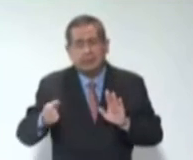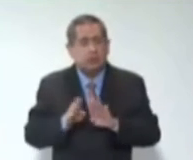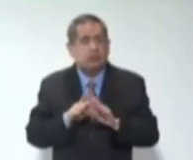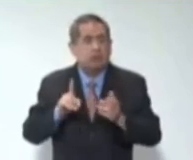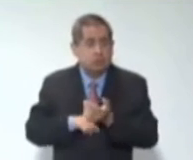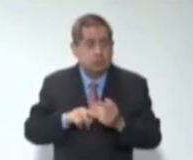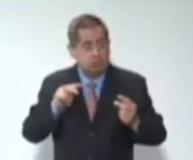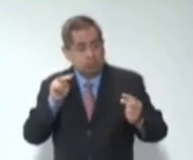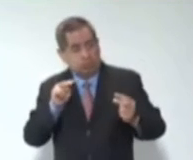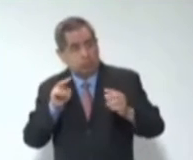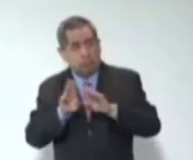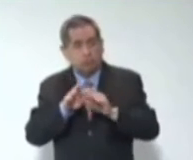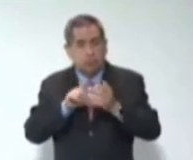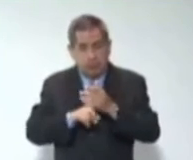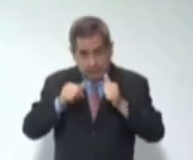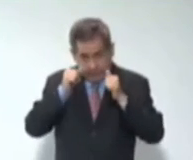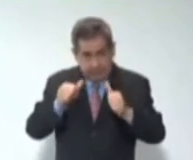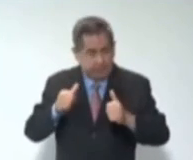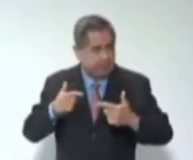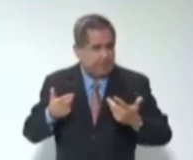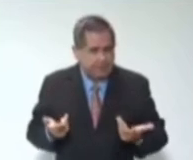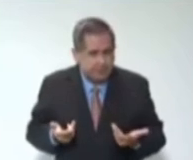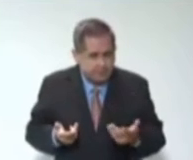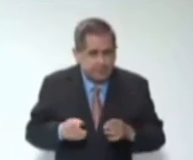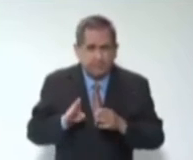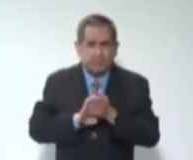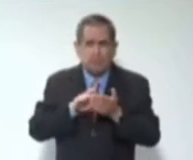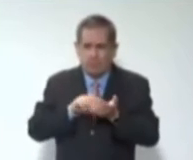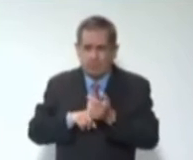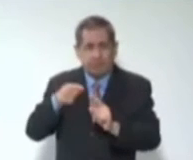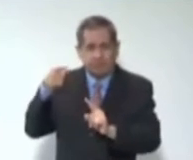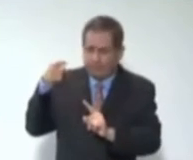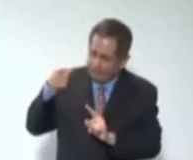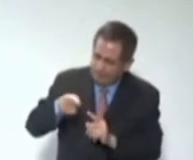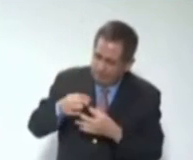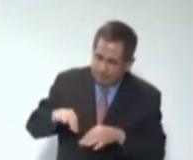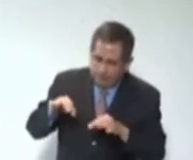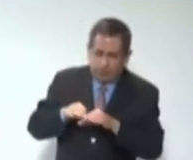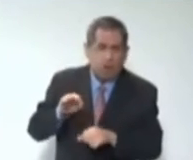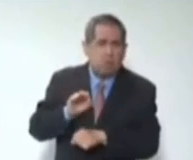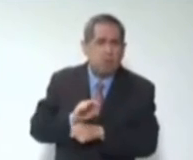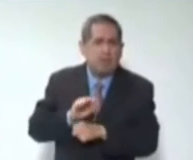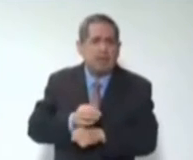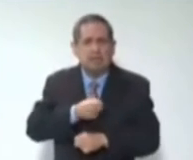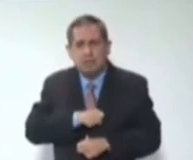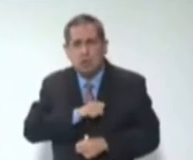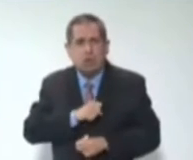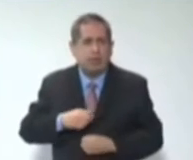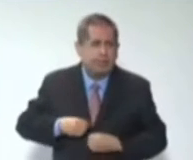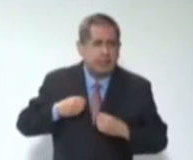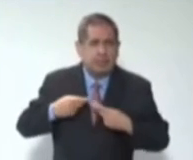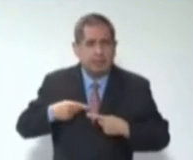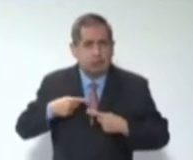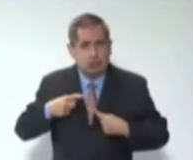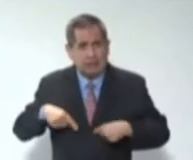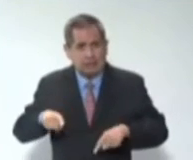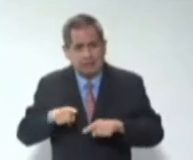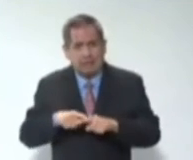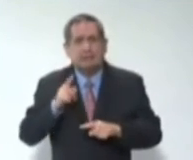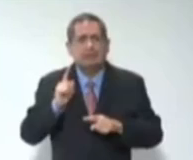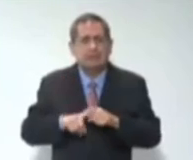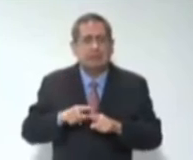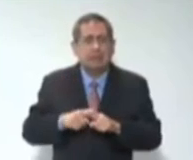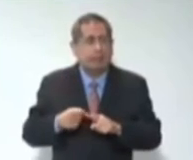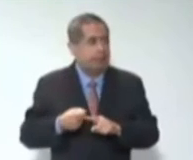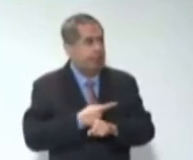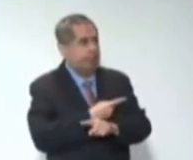lugar de enfocar la atención sobre el asunto primario, proteger la salud y la vida de las personas, se